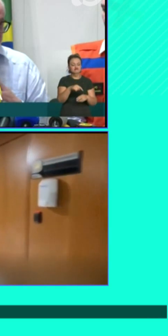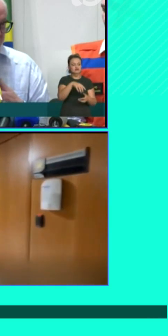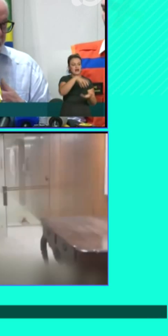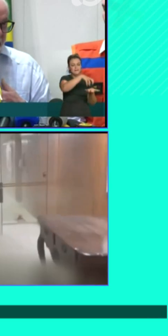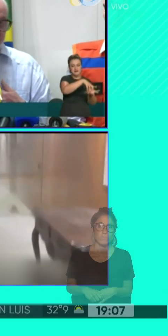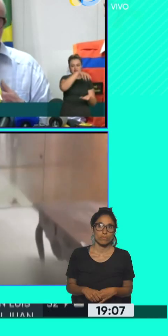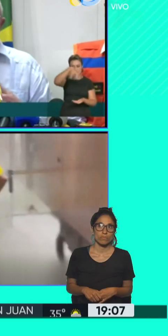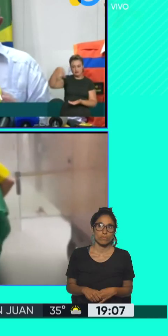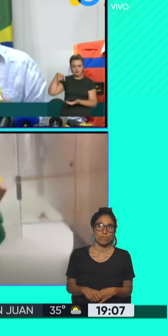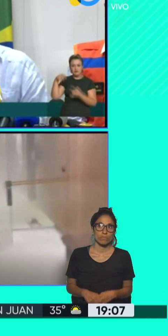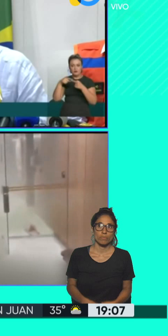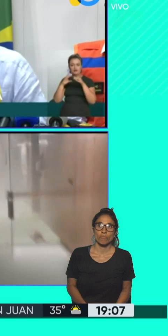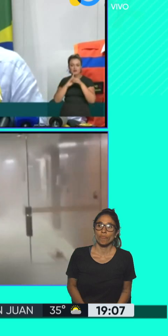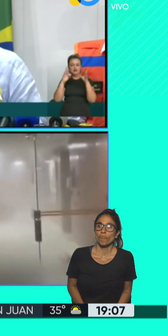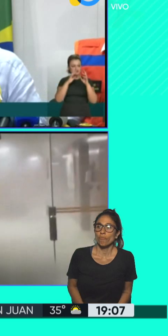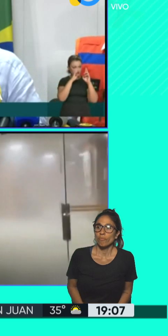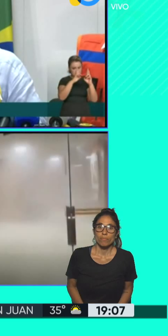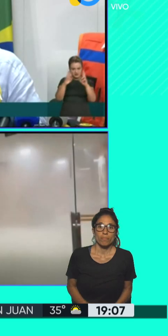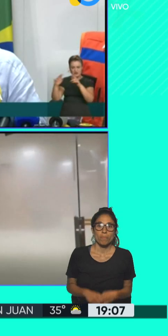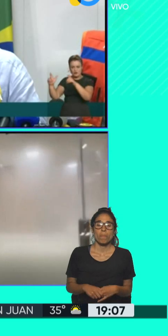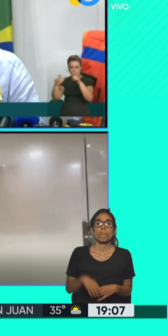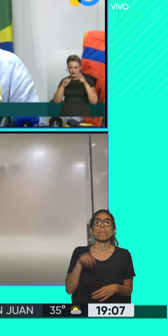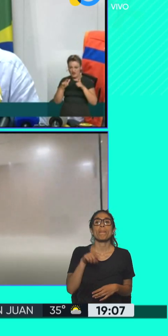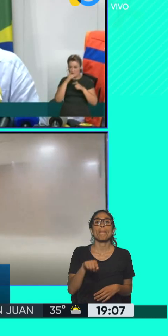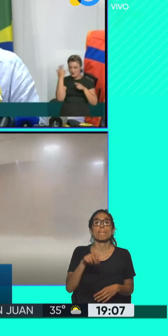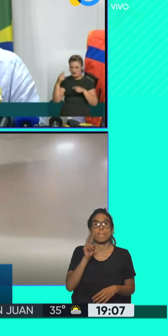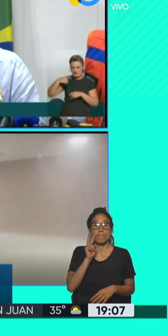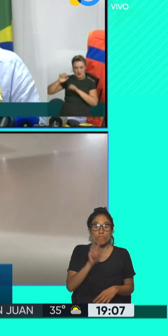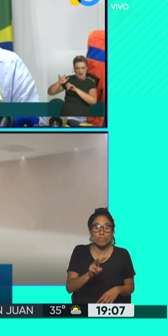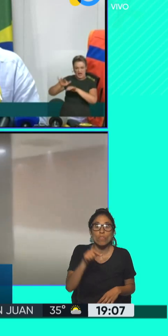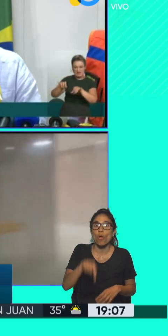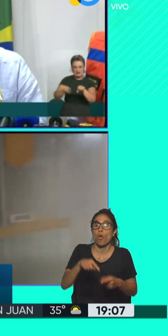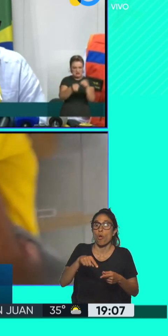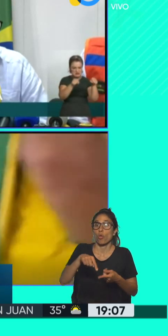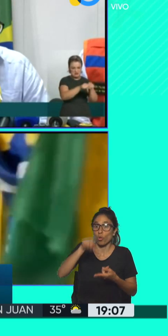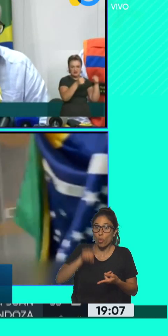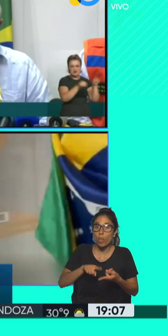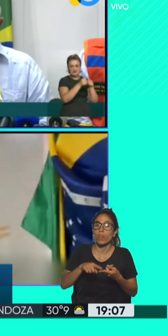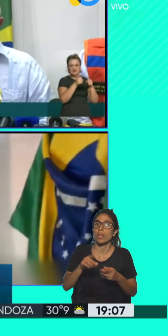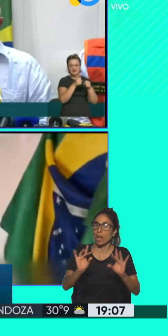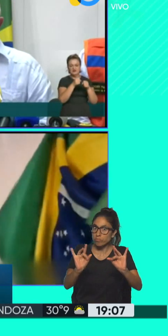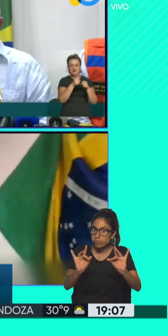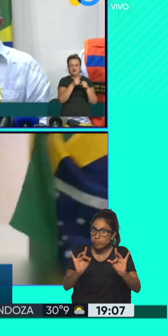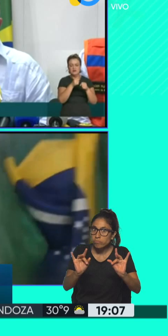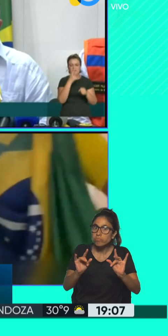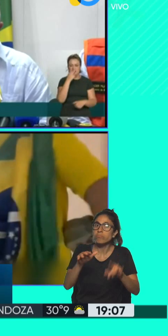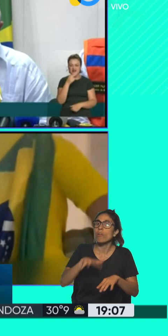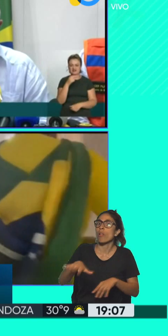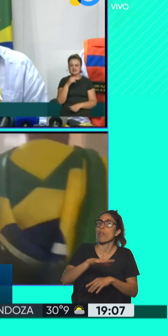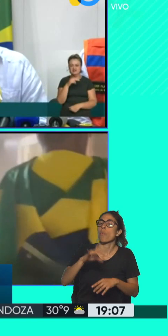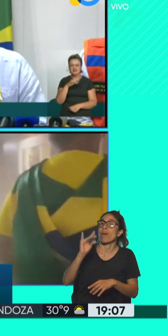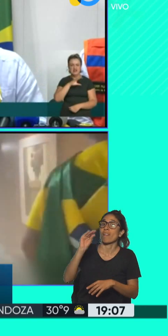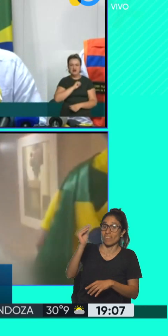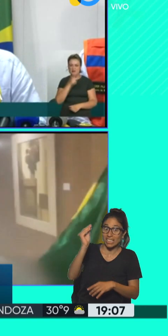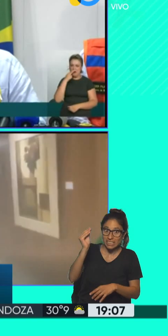al mediodía empezaba a vislumbrarse una jornada muy complicada en Brasil cuando se daba el